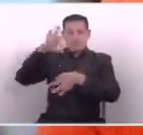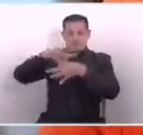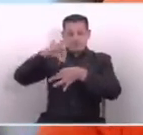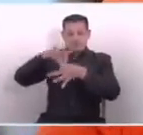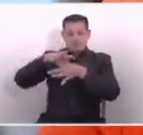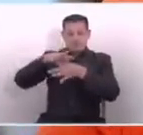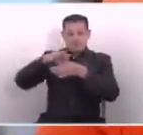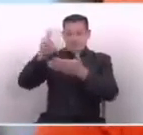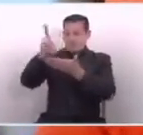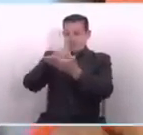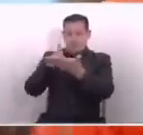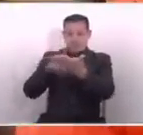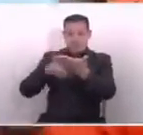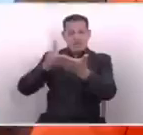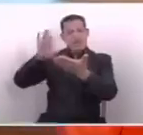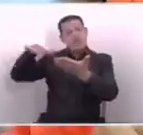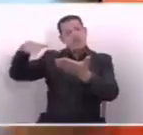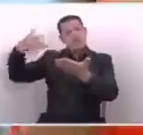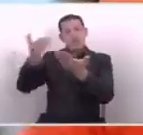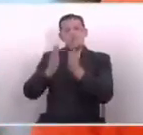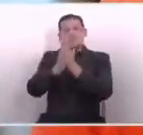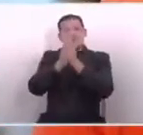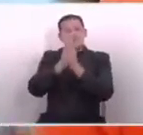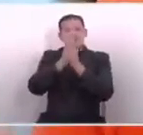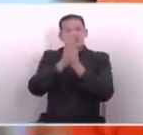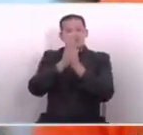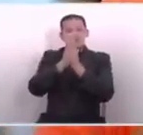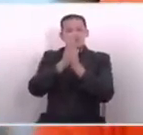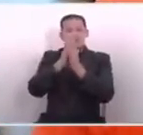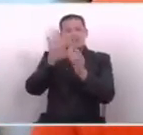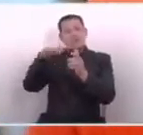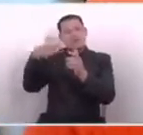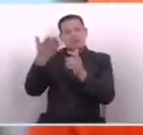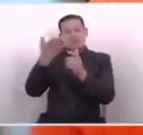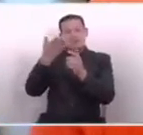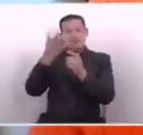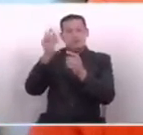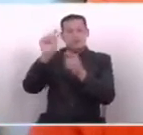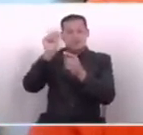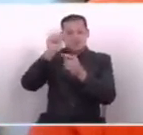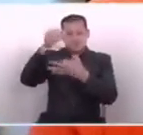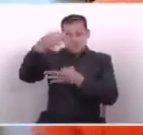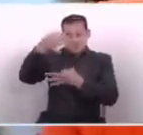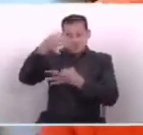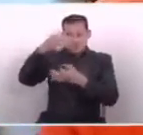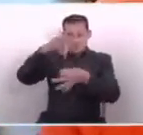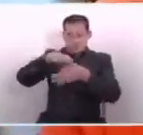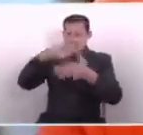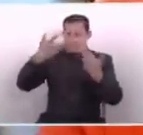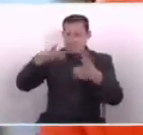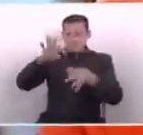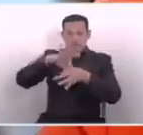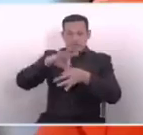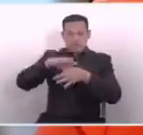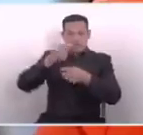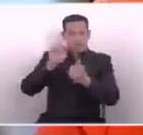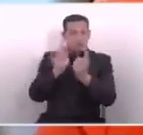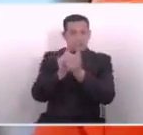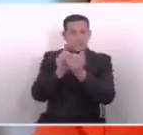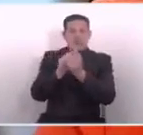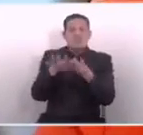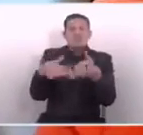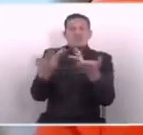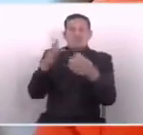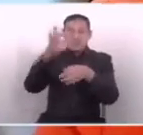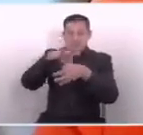por un dictamen y luego se está pidiendo que se preste el expediente que se ha votado porque se desconocía.